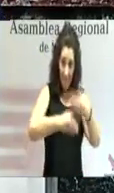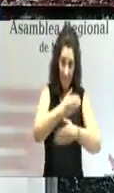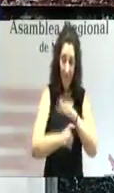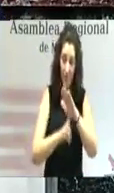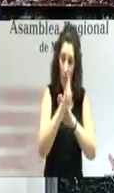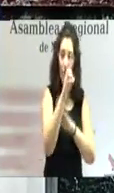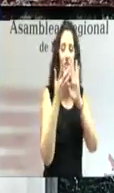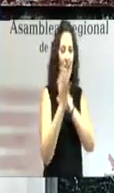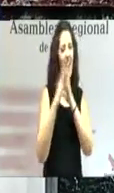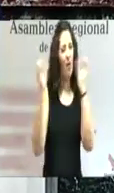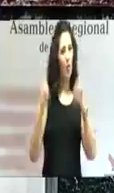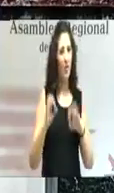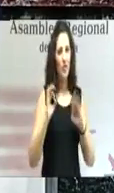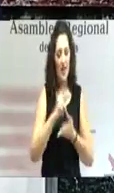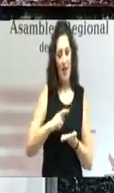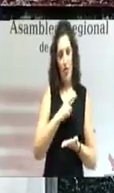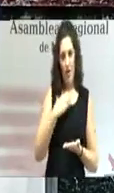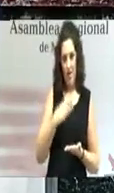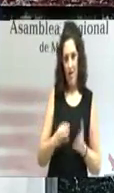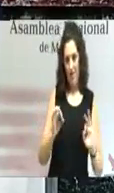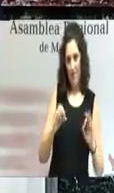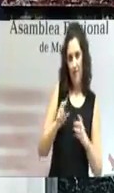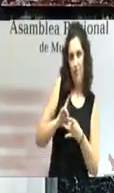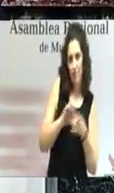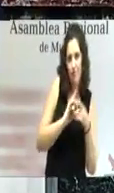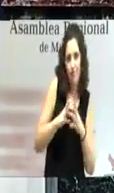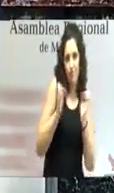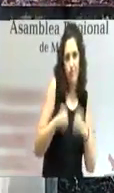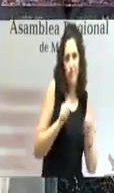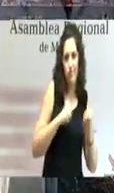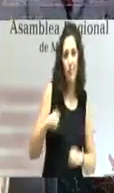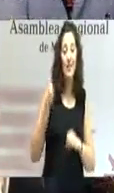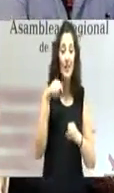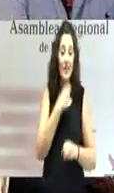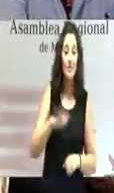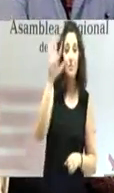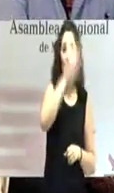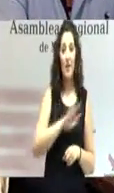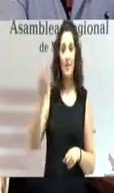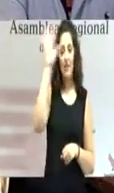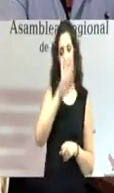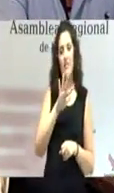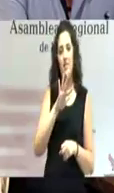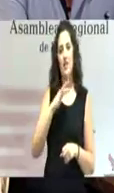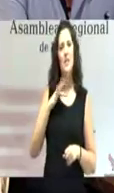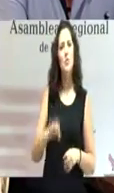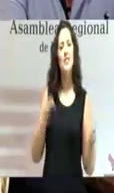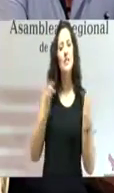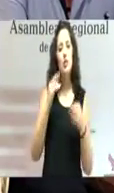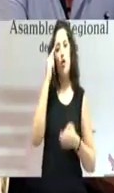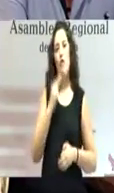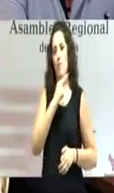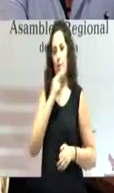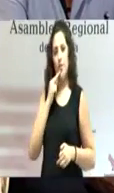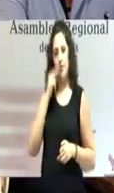regional, pero también significa que toda España seamos posibles de tener ese compromiso